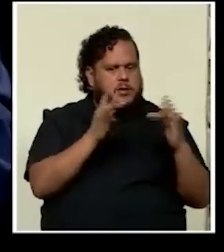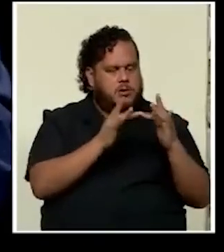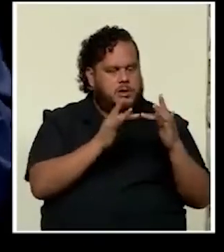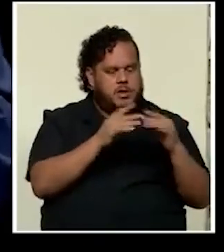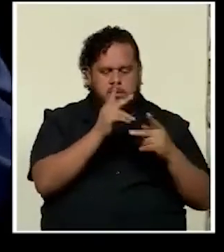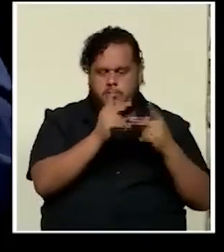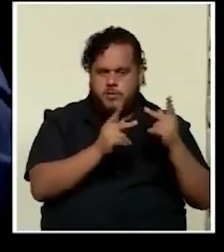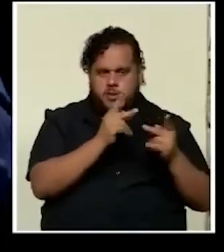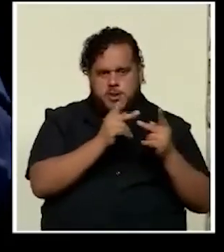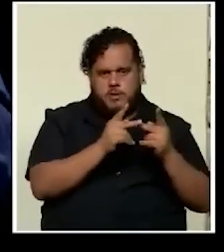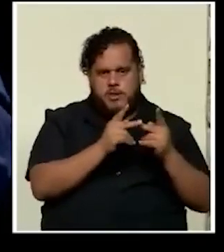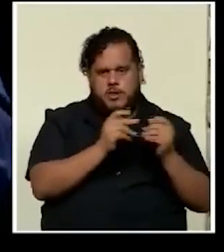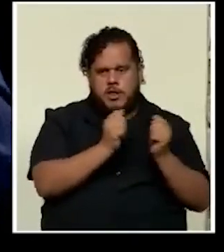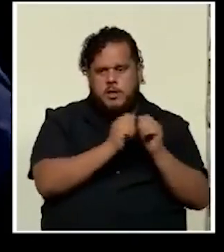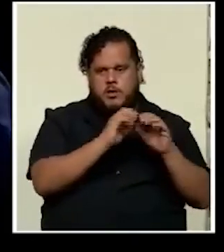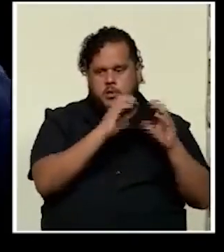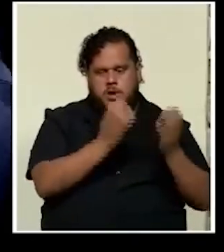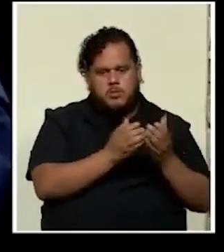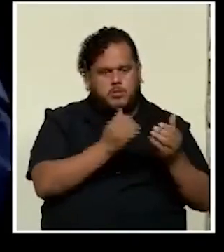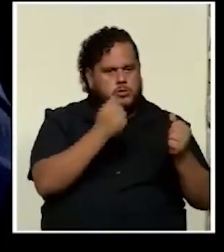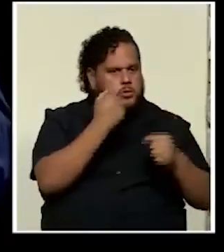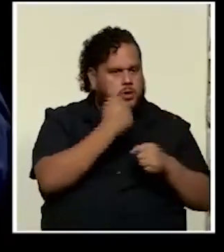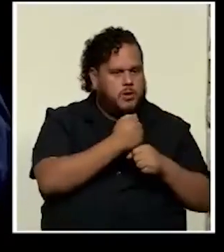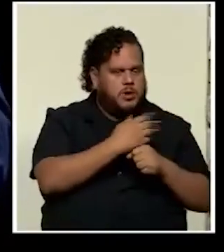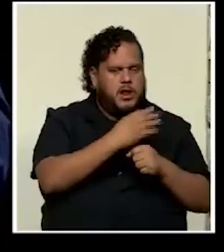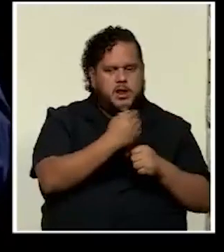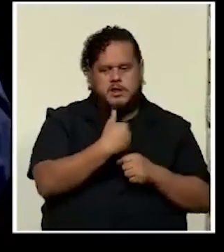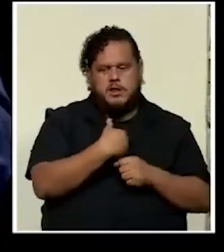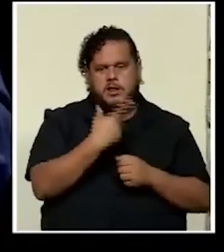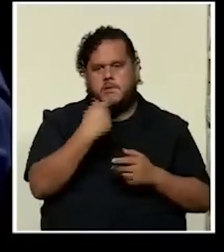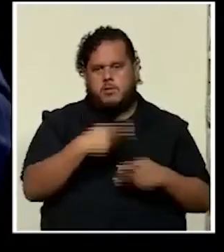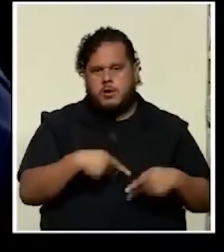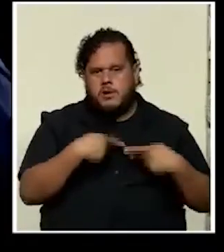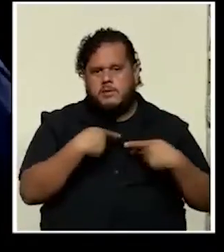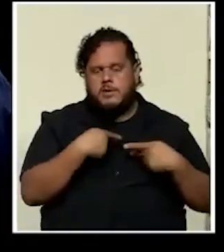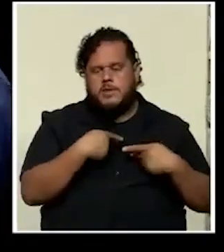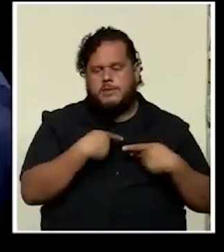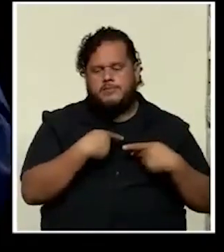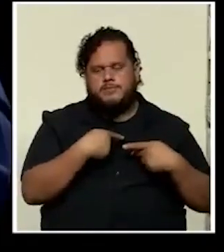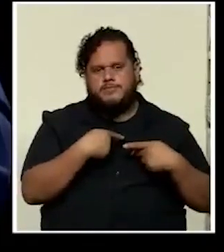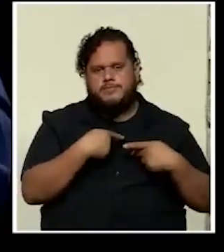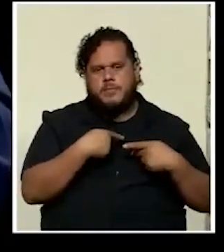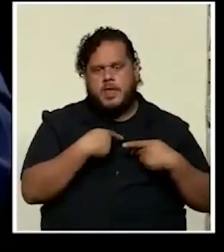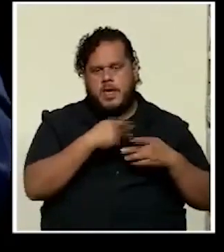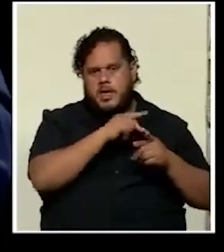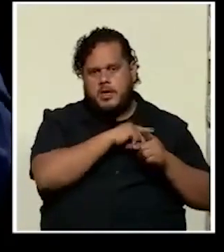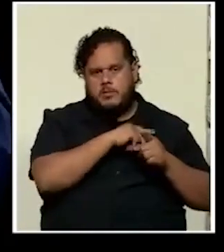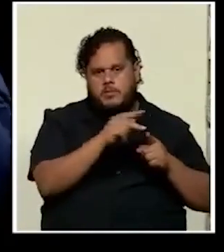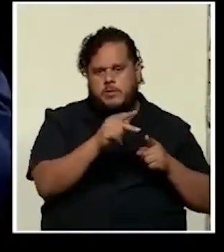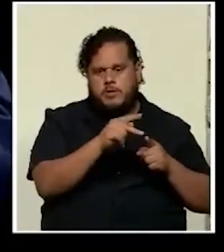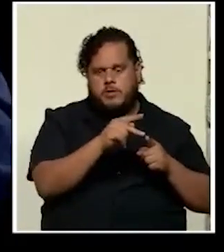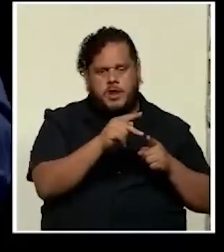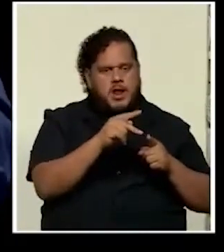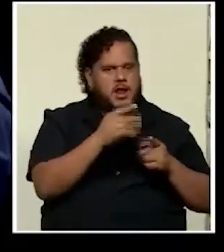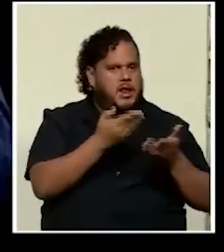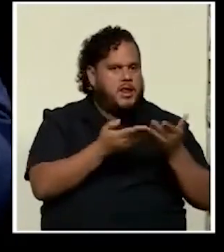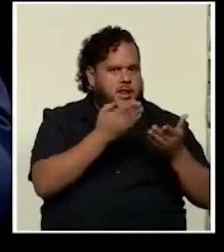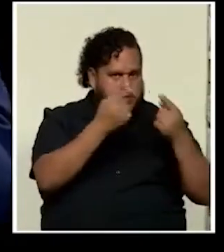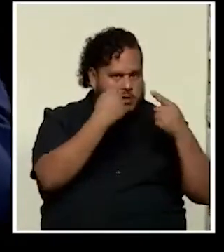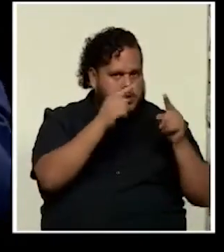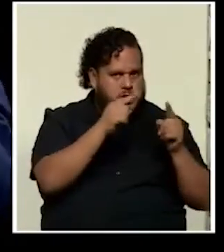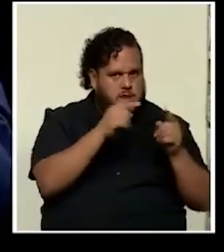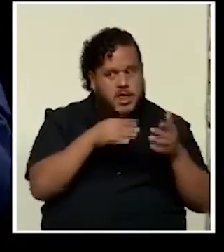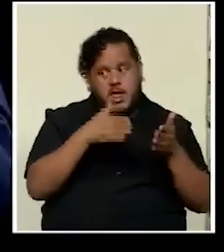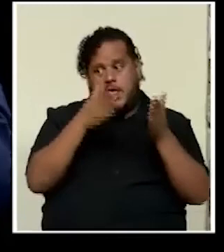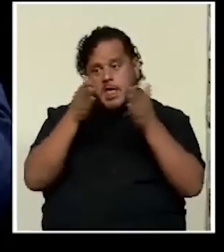perfectamente con el mundo laboral y tener una vida profesional probablemente exitosa y